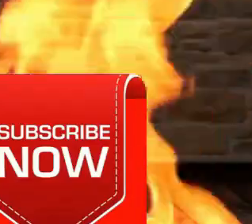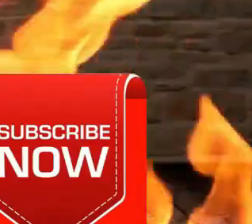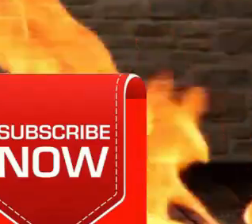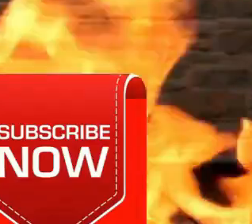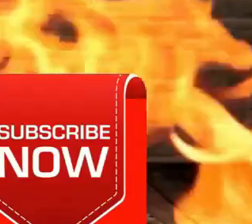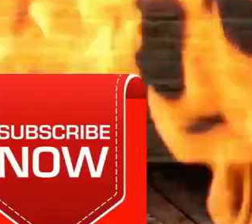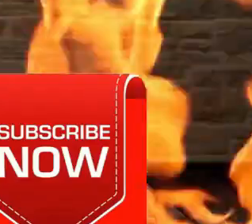¡Gracias! ¡Gracias!